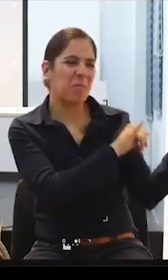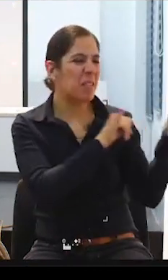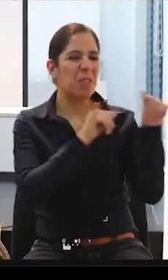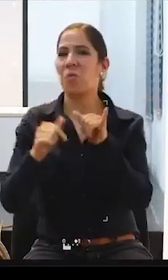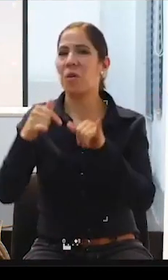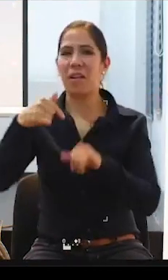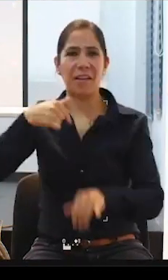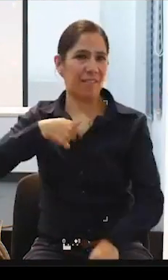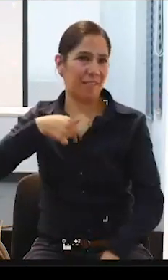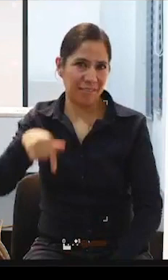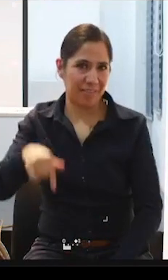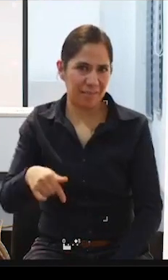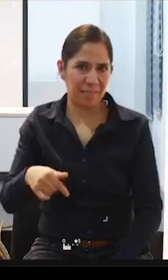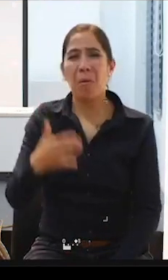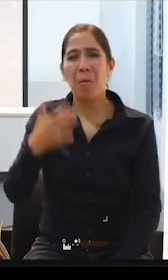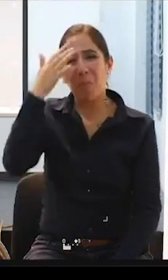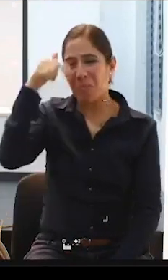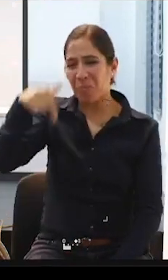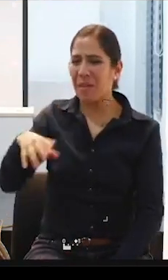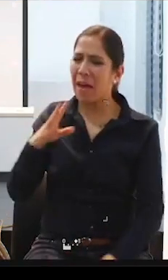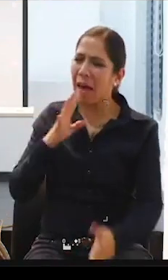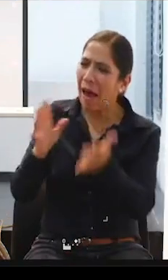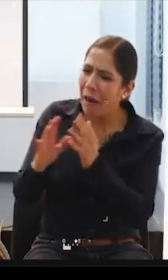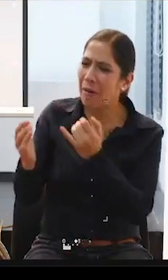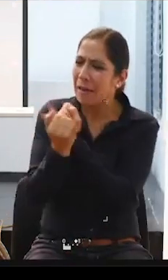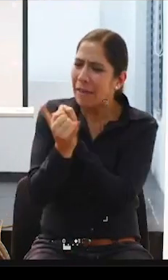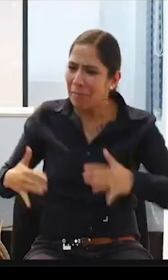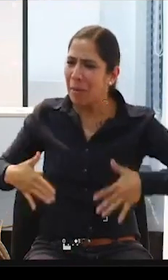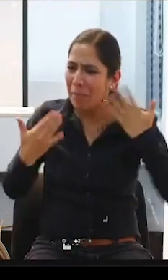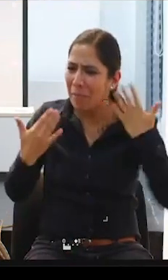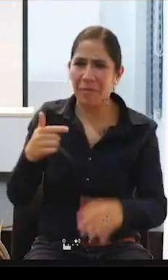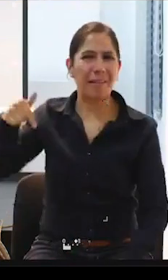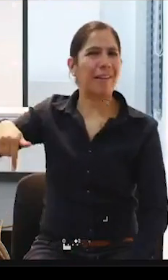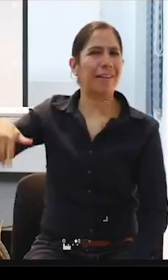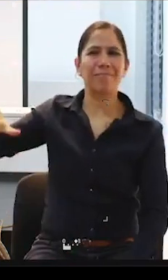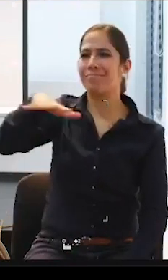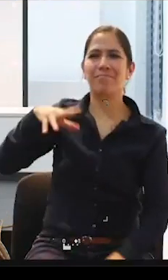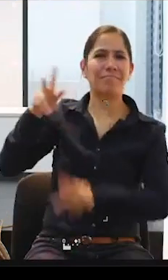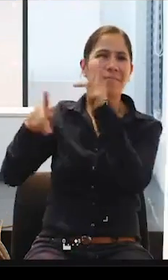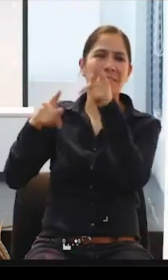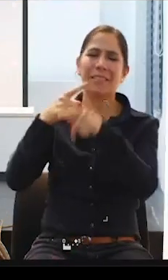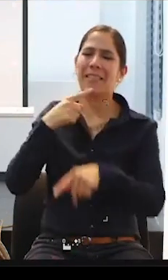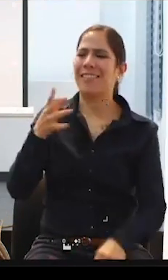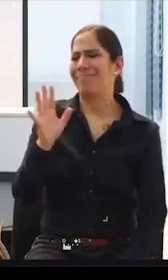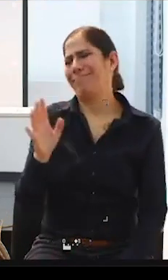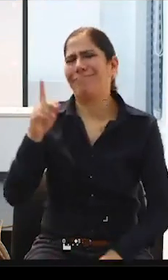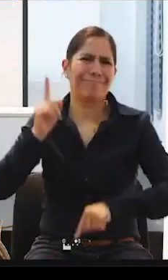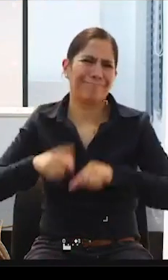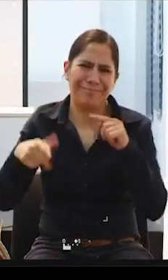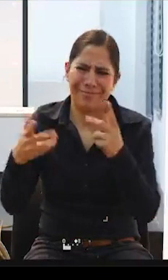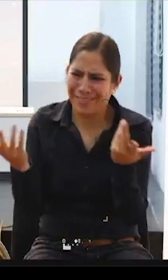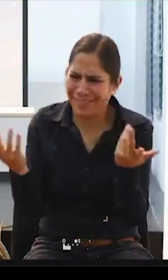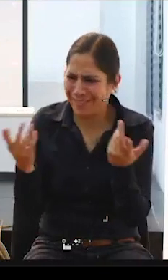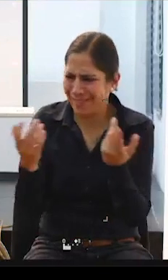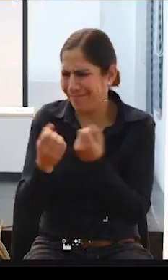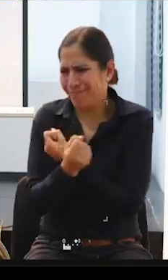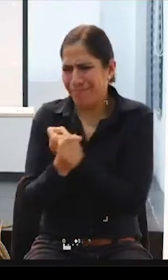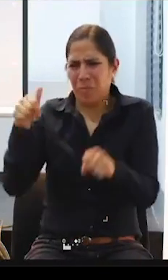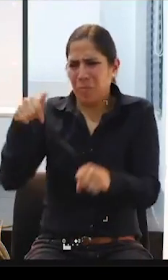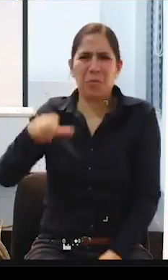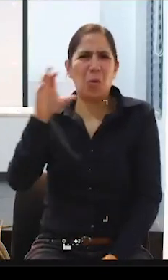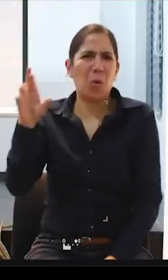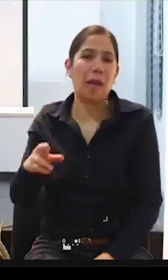decían que esto no se iba a lograr, que en Costa Rica, o sea, que pusiéramos los pies en la tierra, como se dice coloquialmente, porque